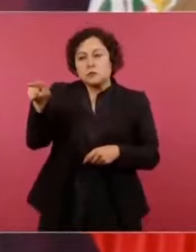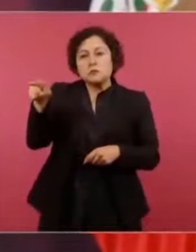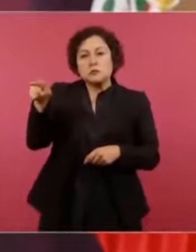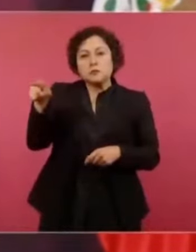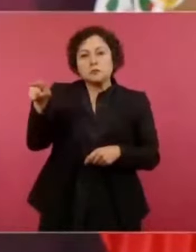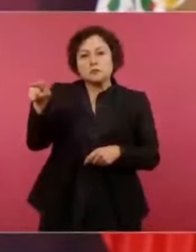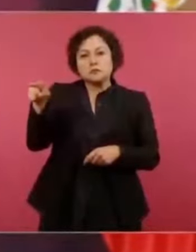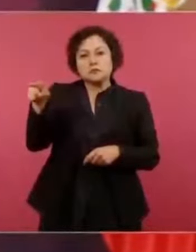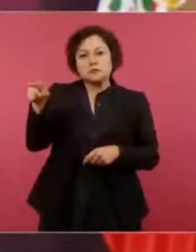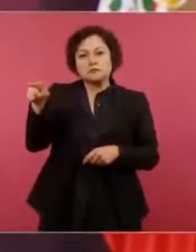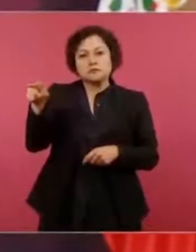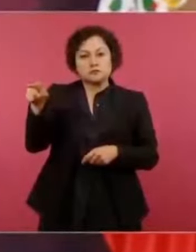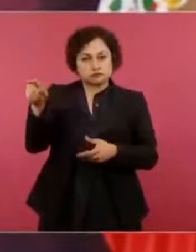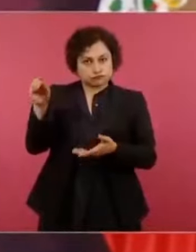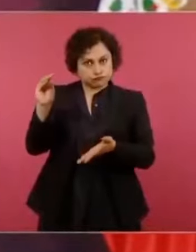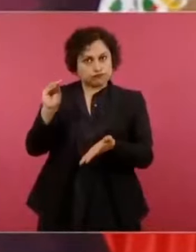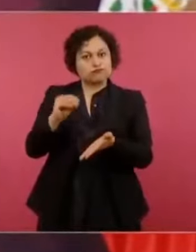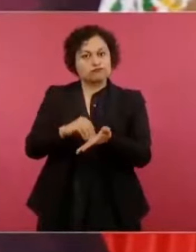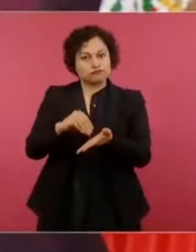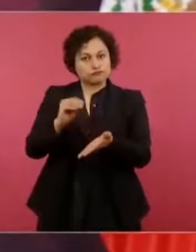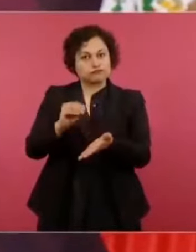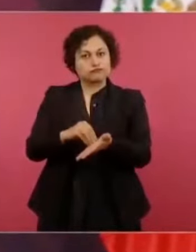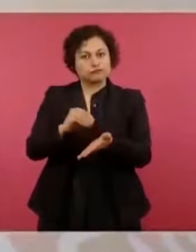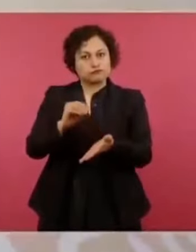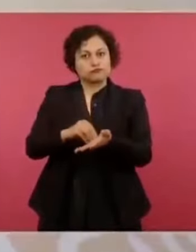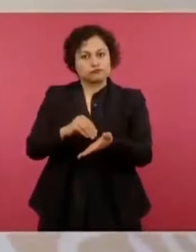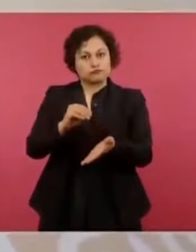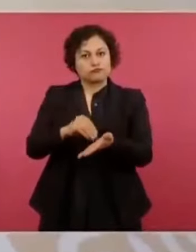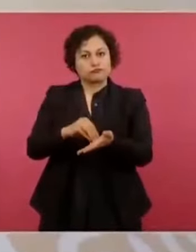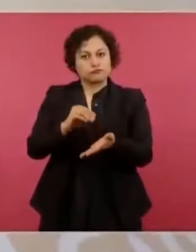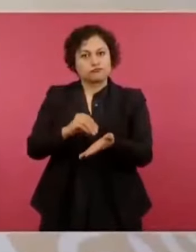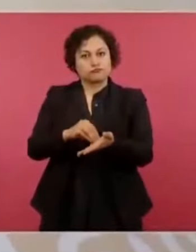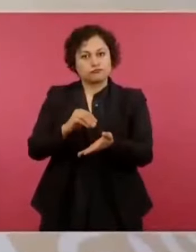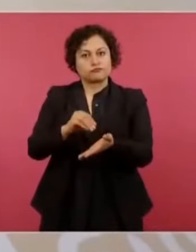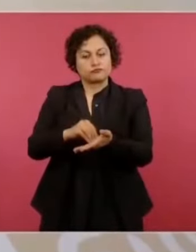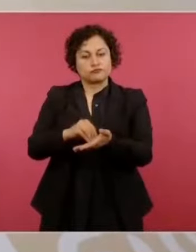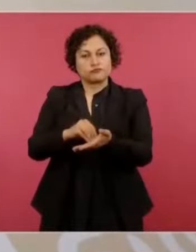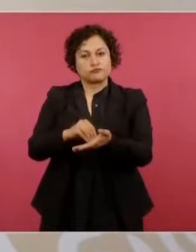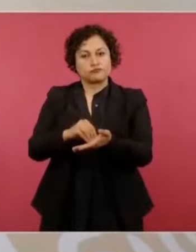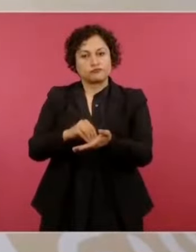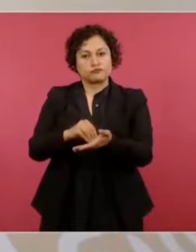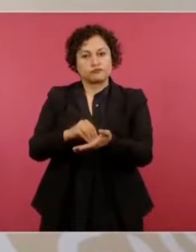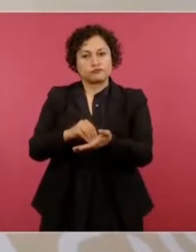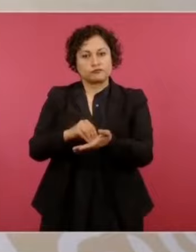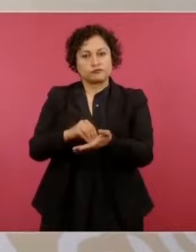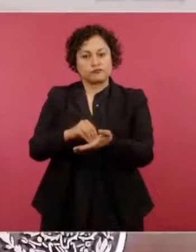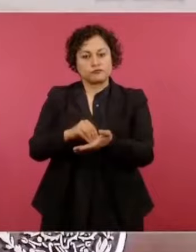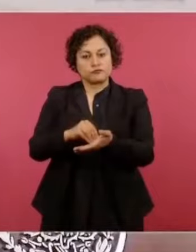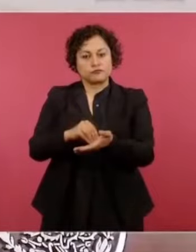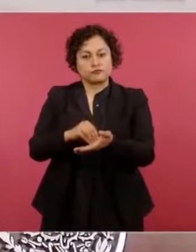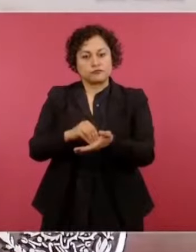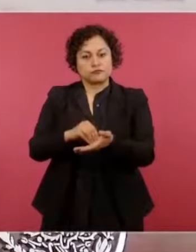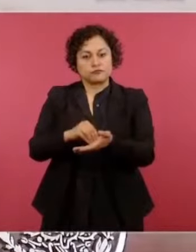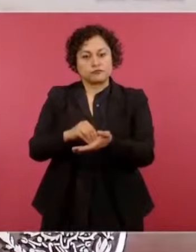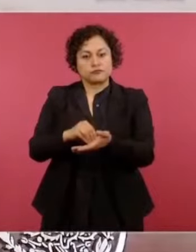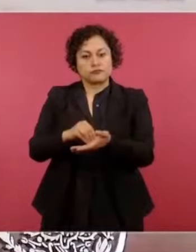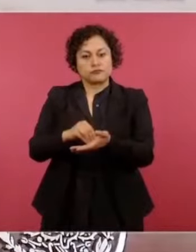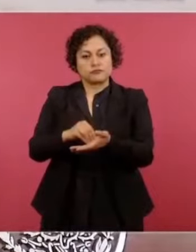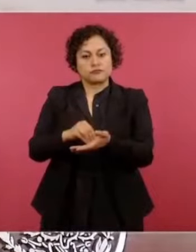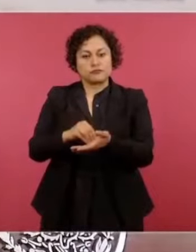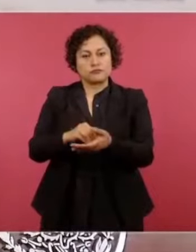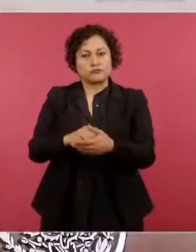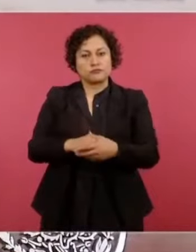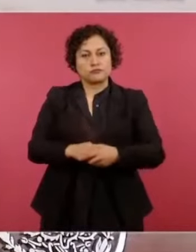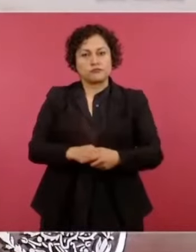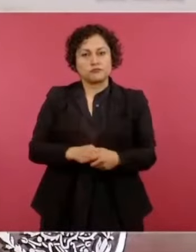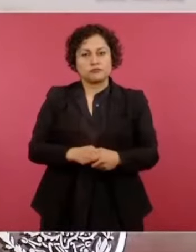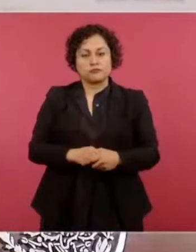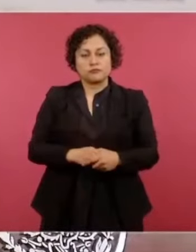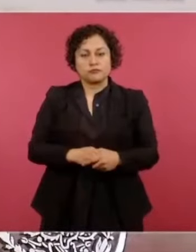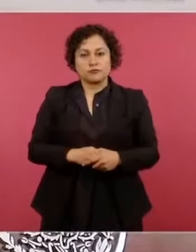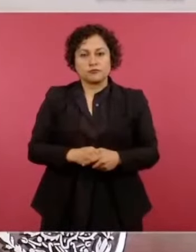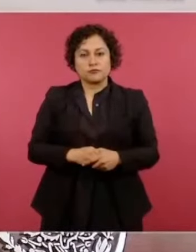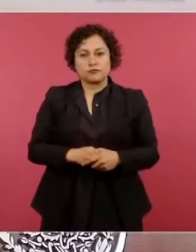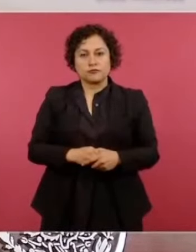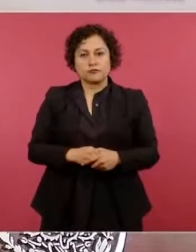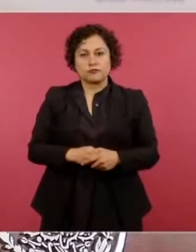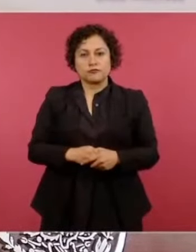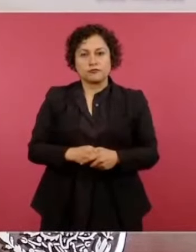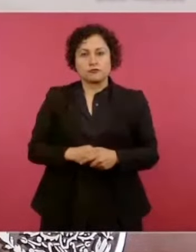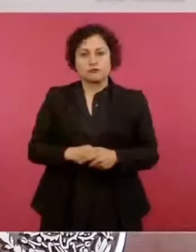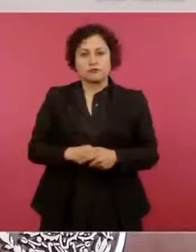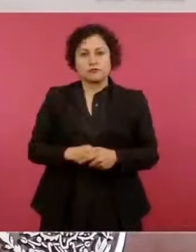actuando